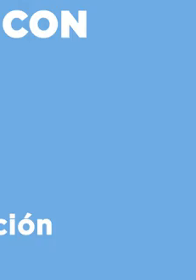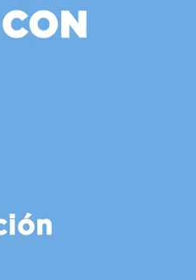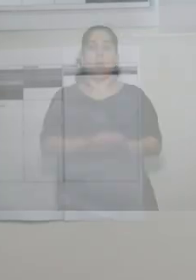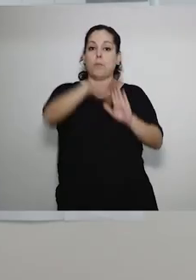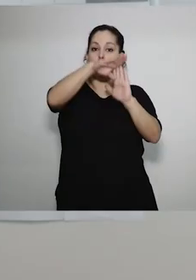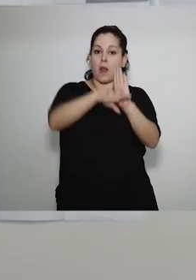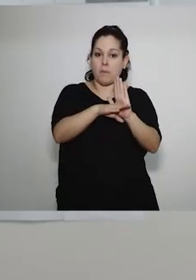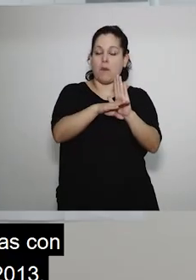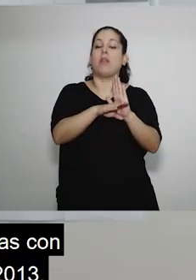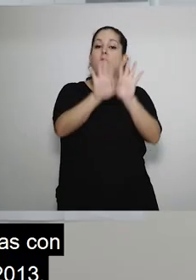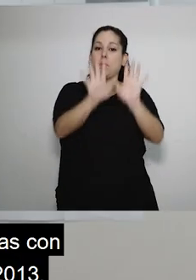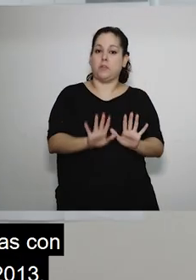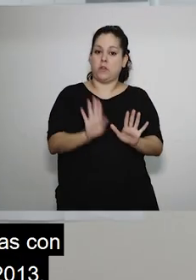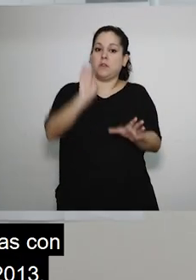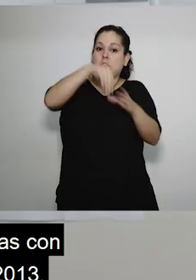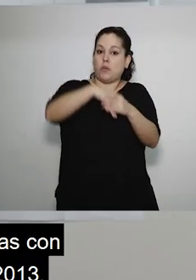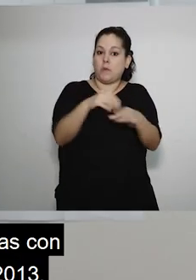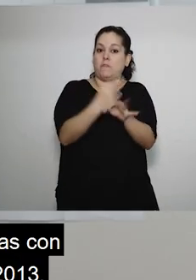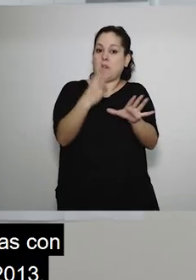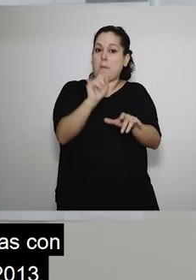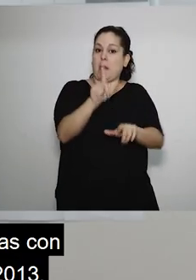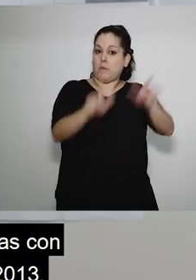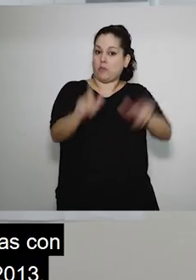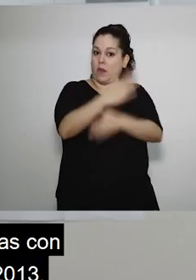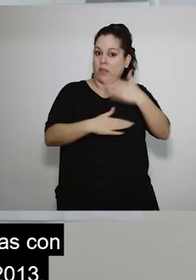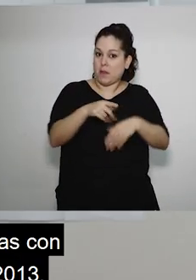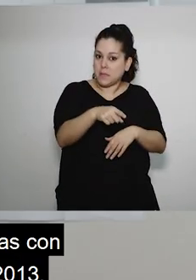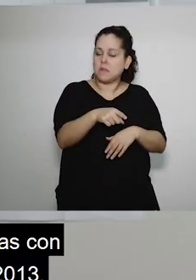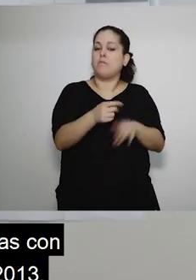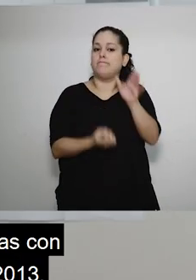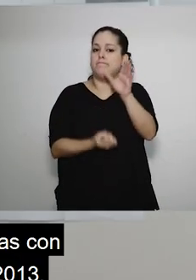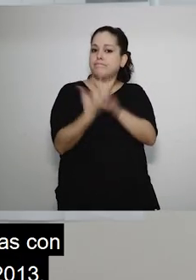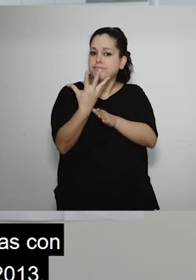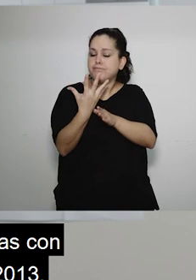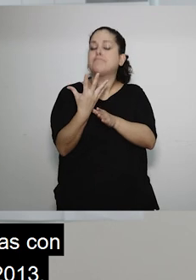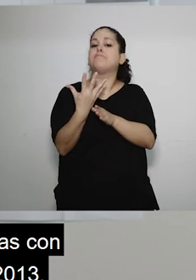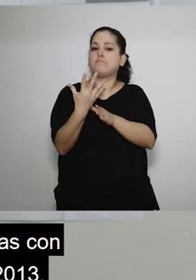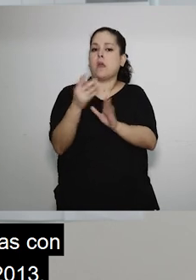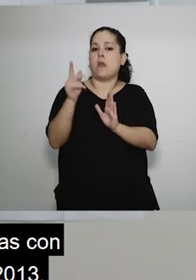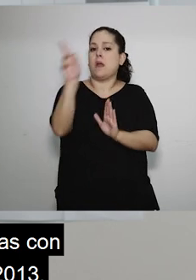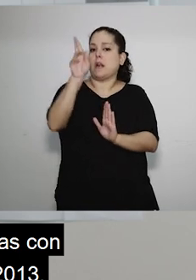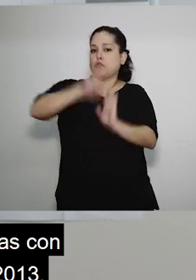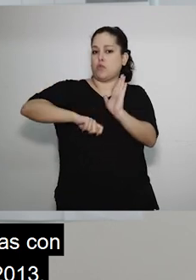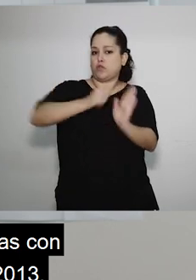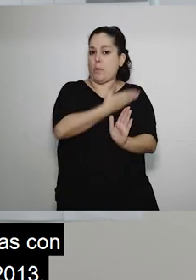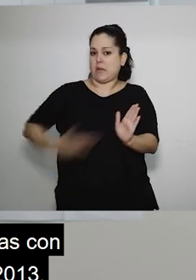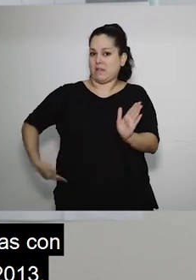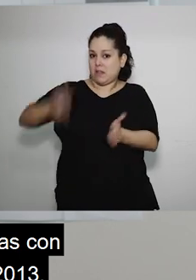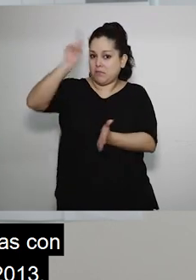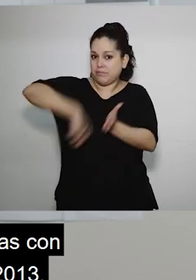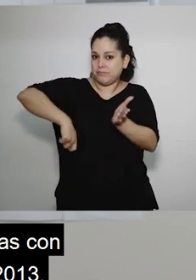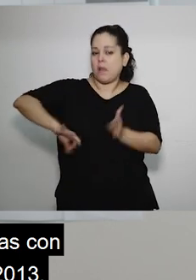El programa de formación e inserción profesional para personas con discapacidad se creó por resolución